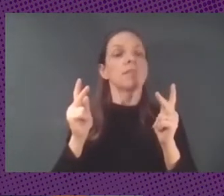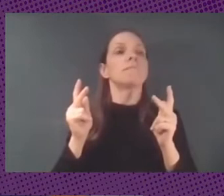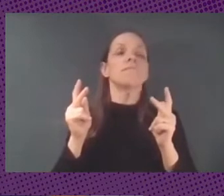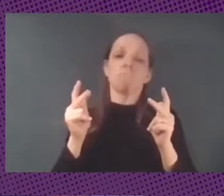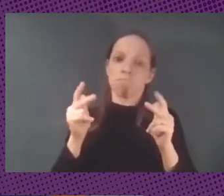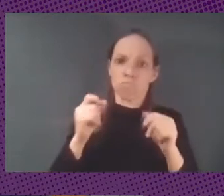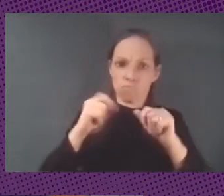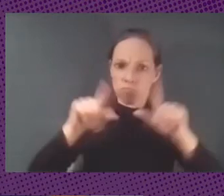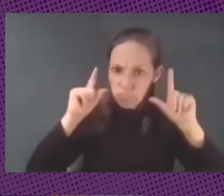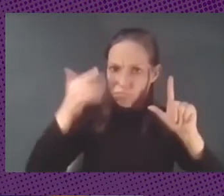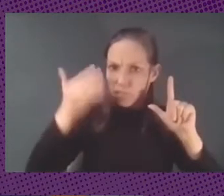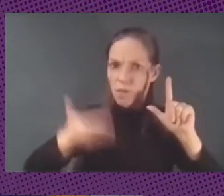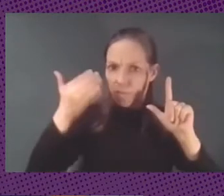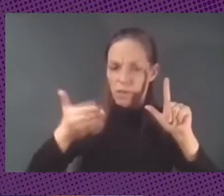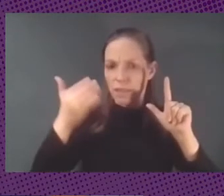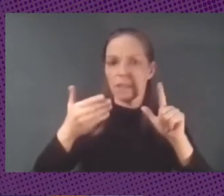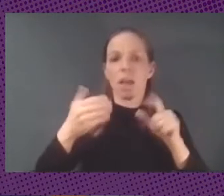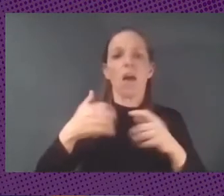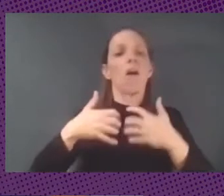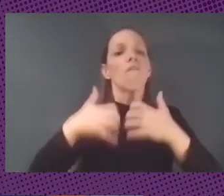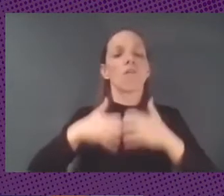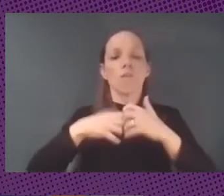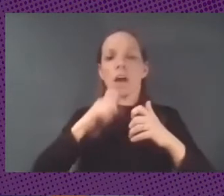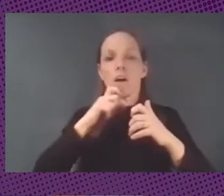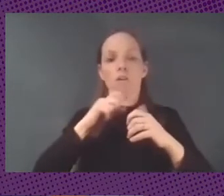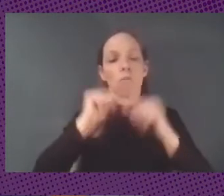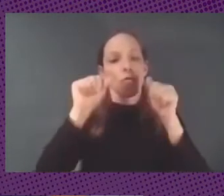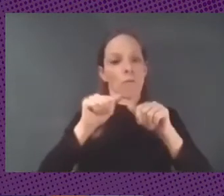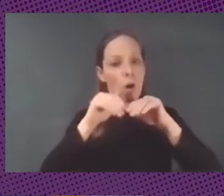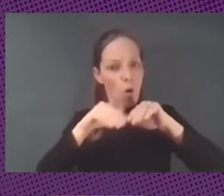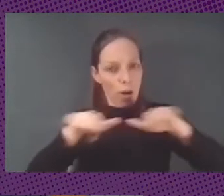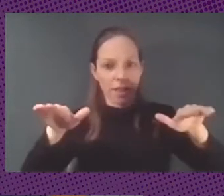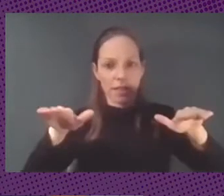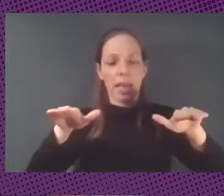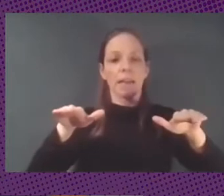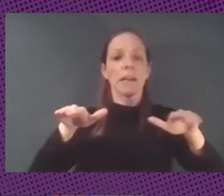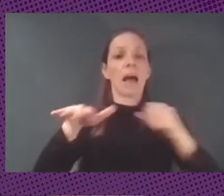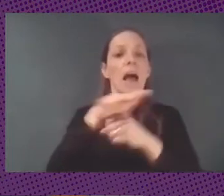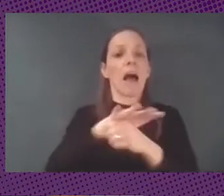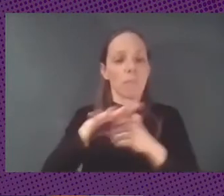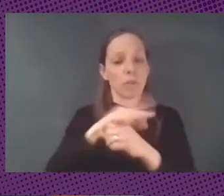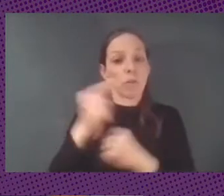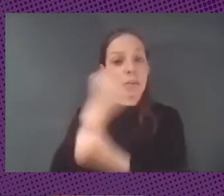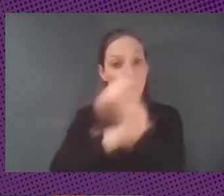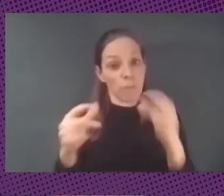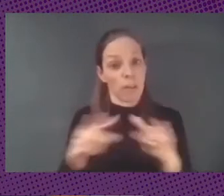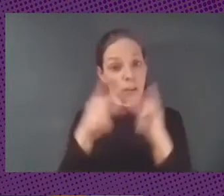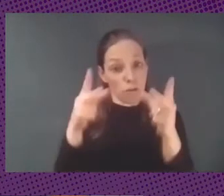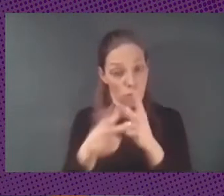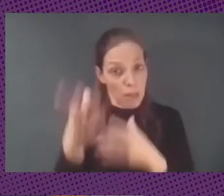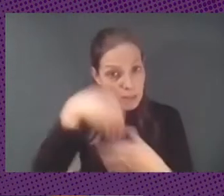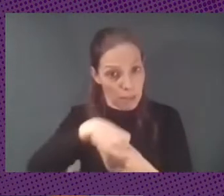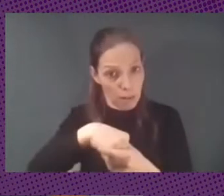de manera horizontal funcionan en el marco de lo que llamamos la economía social que ya no estamos pensando en las